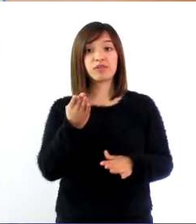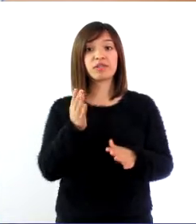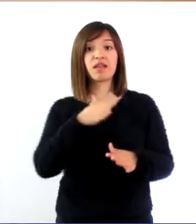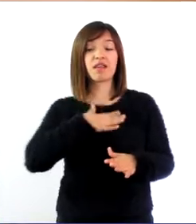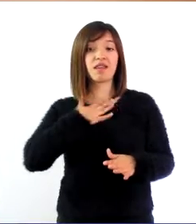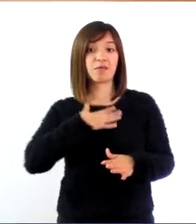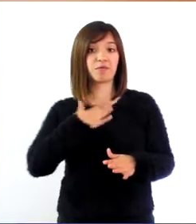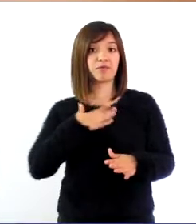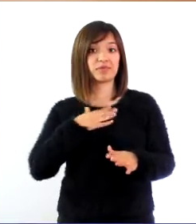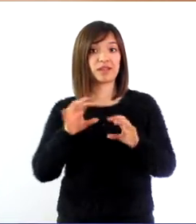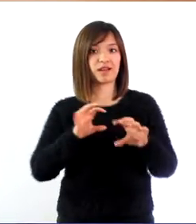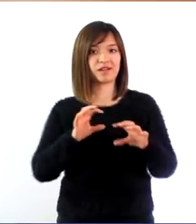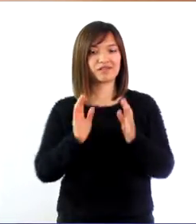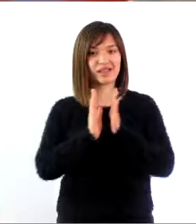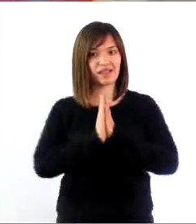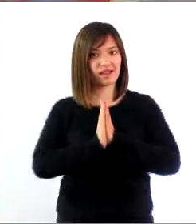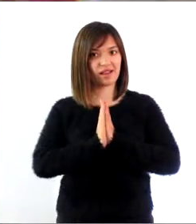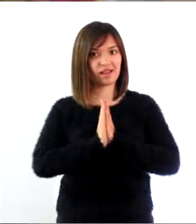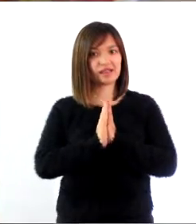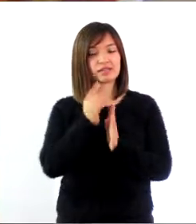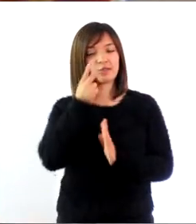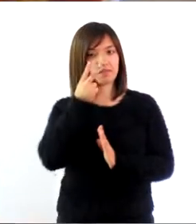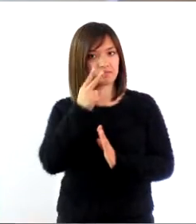iglesia. Échale un vistazo.